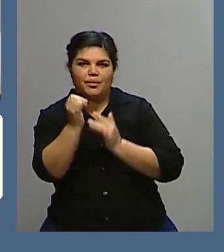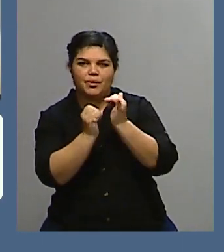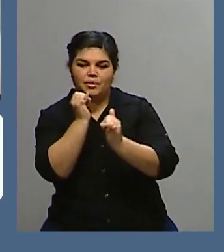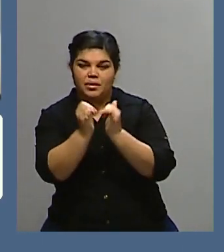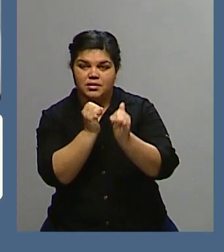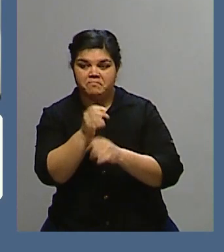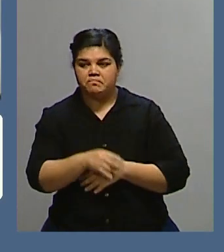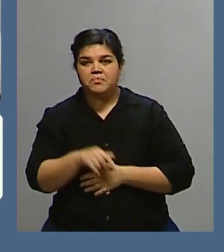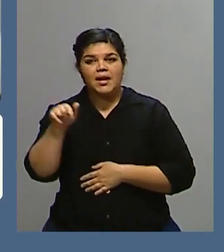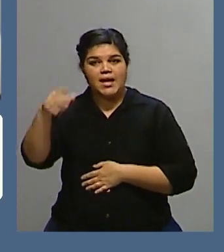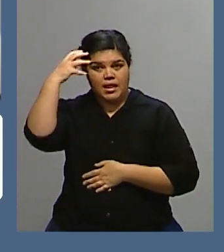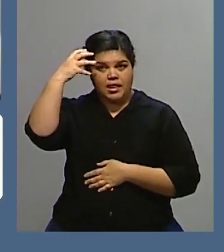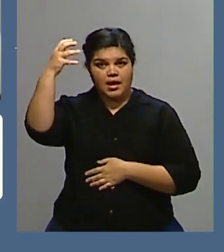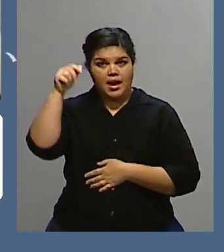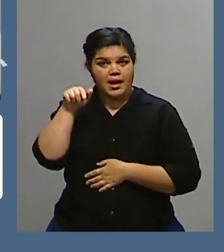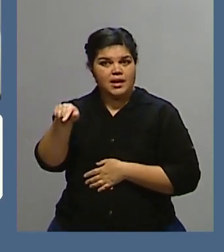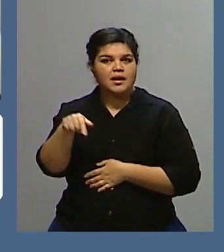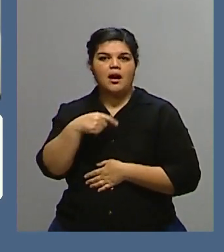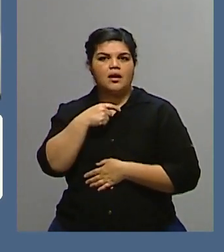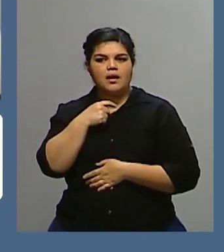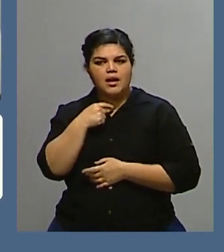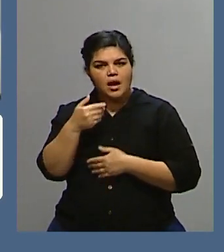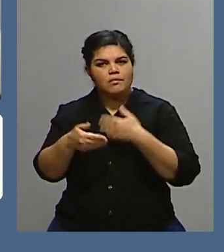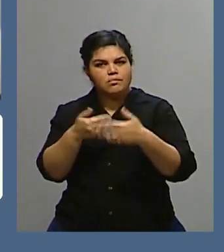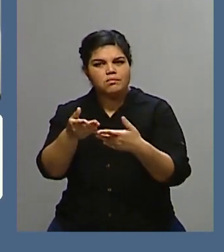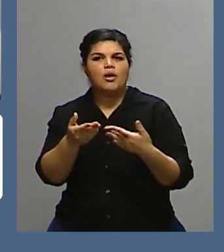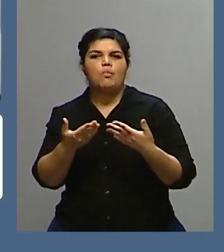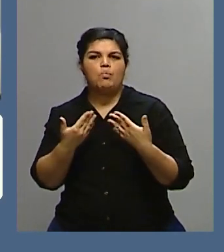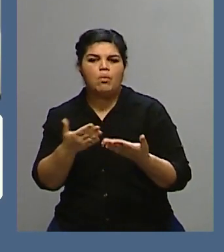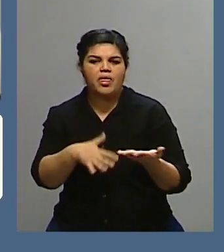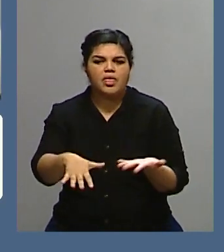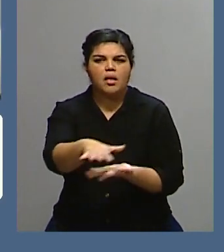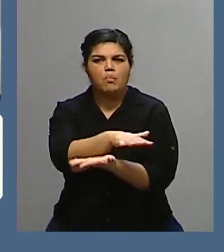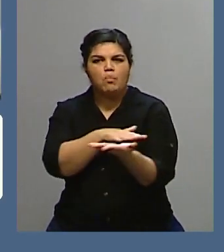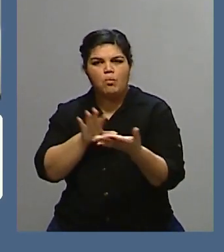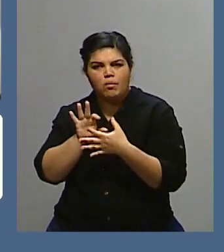y mejorar el vínculo con el pueblo. Por ejemplo,